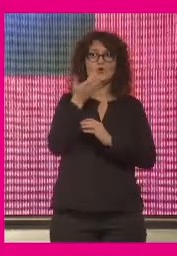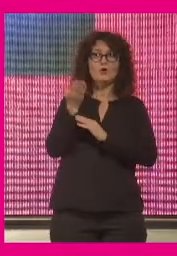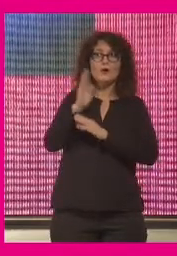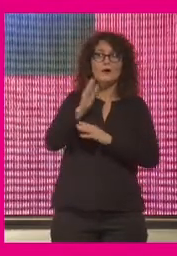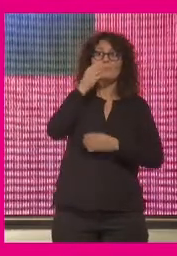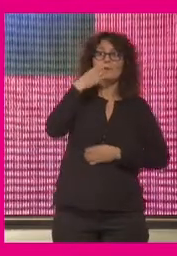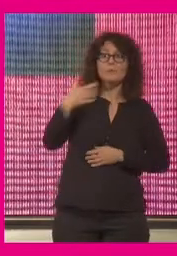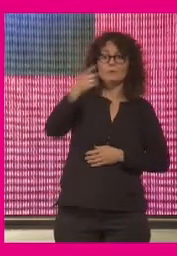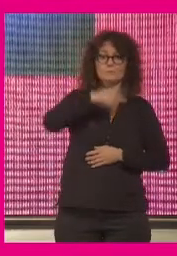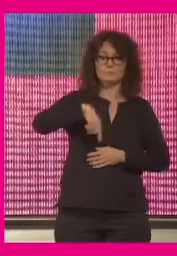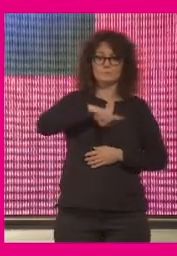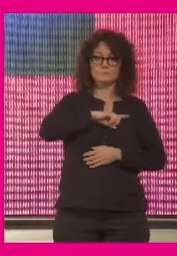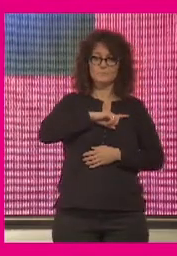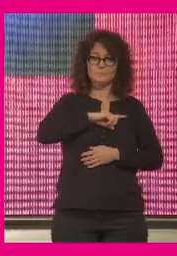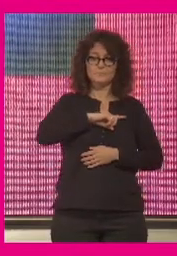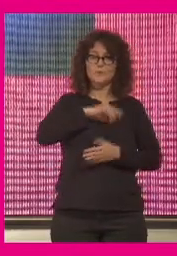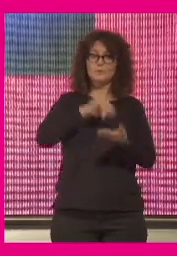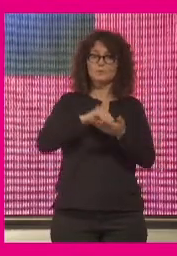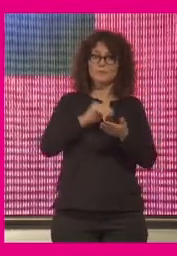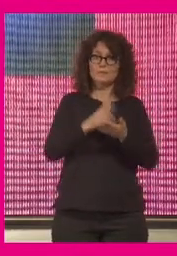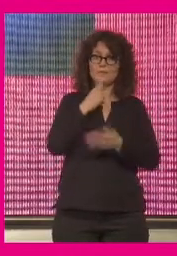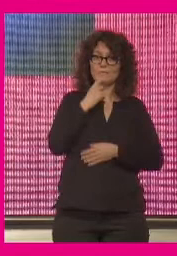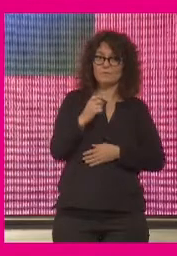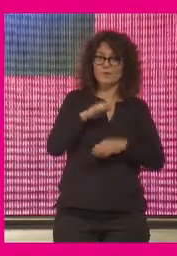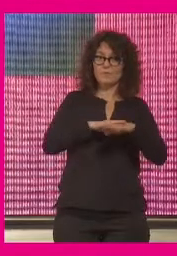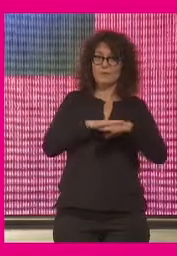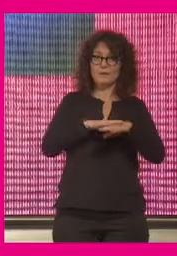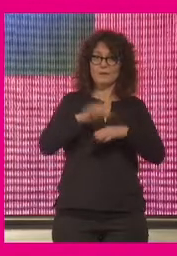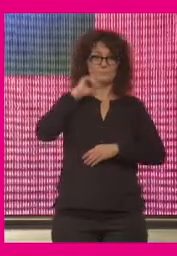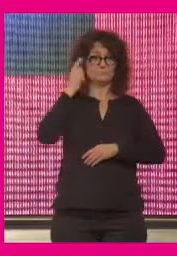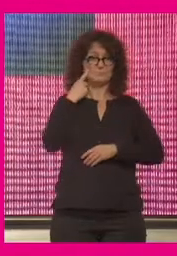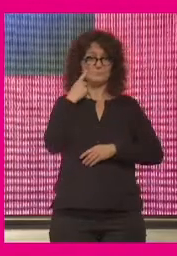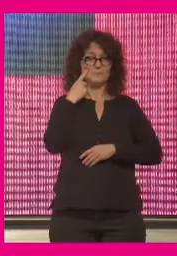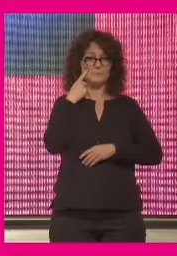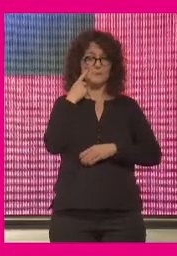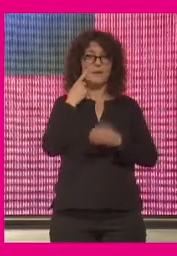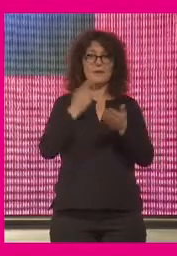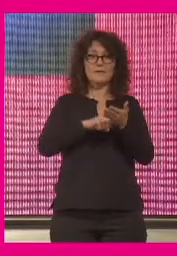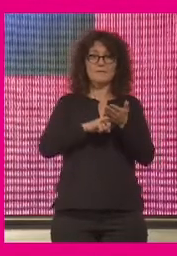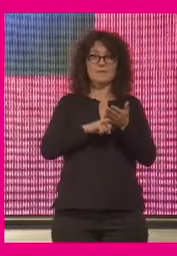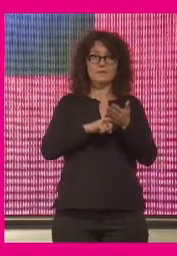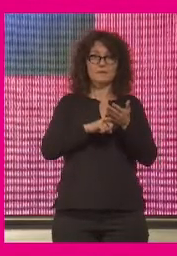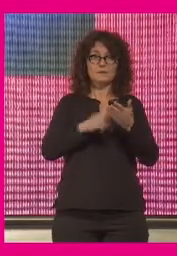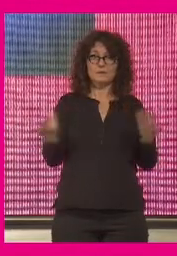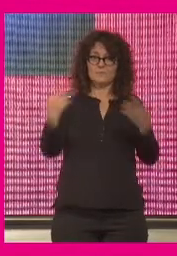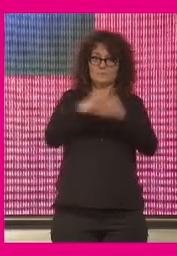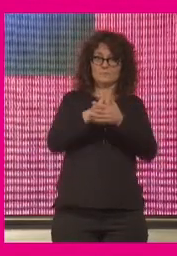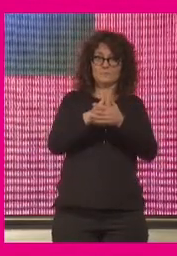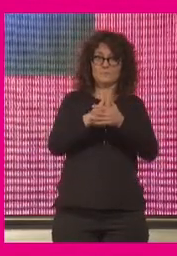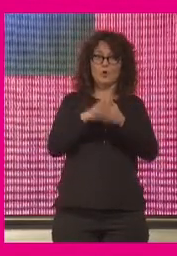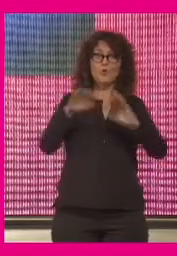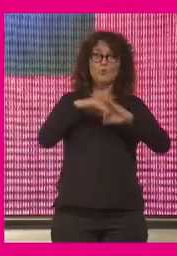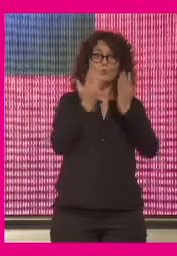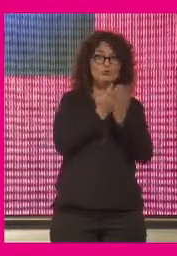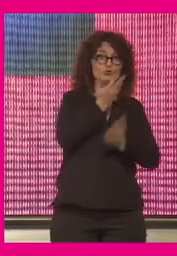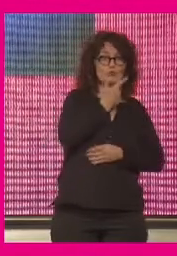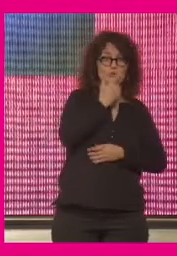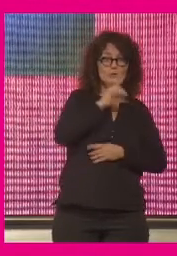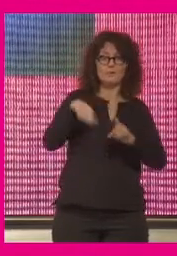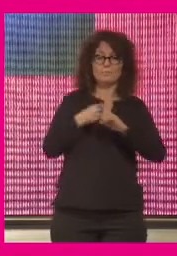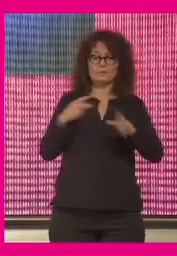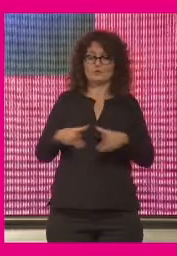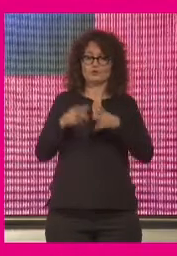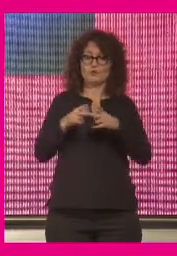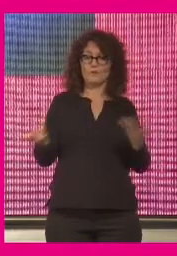dificultad que tenemos muchas veces de encontrar una interfaz adecuada y un entendimiento entre el mundo de la ciencia el mundo del conocimiento y el ámbito de lo